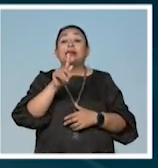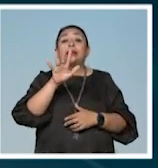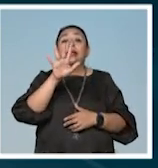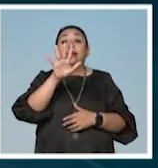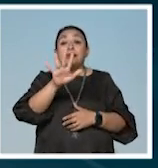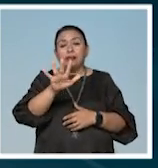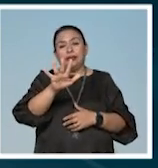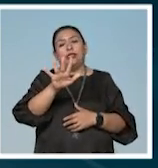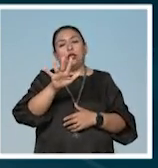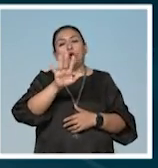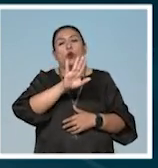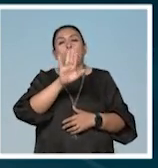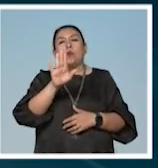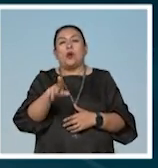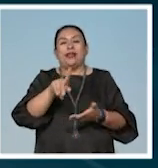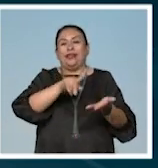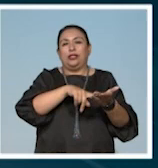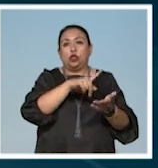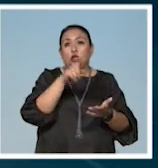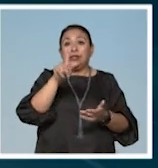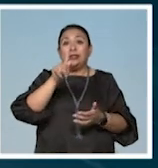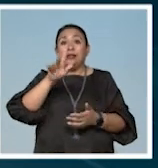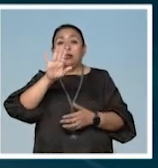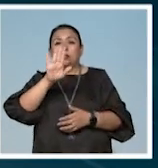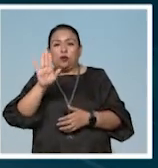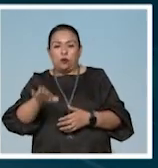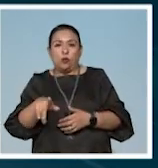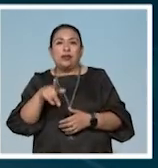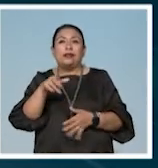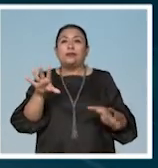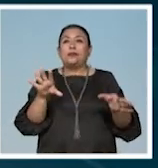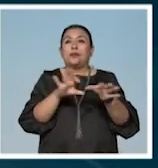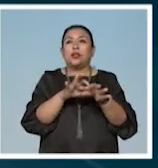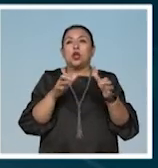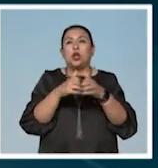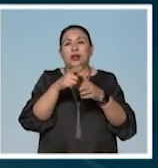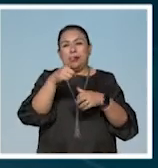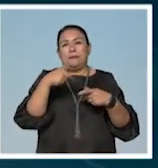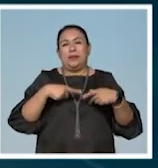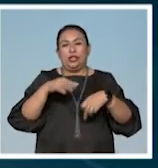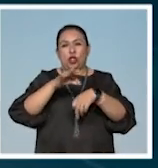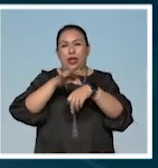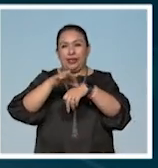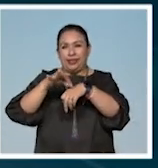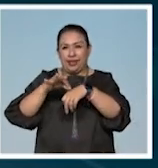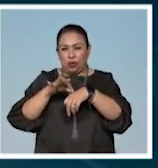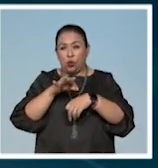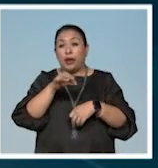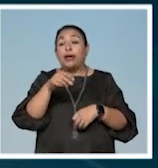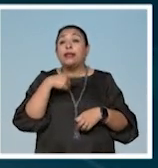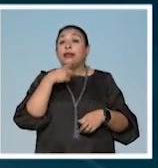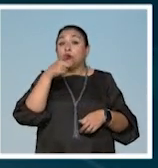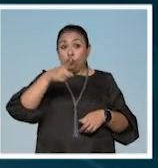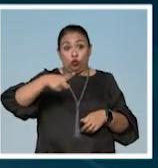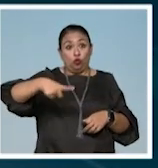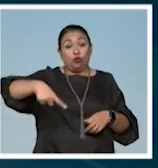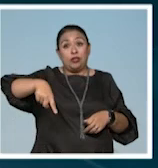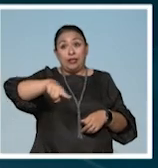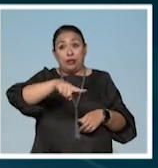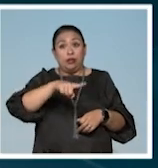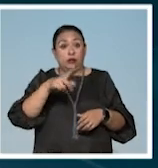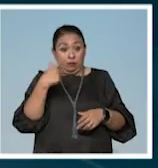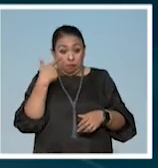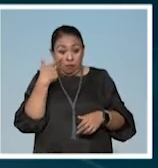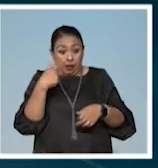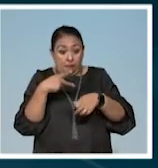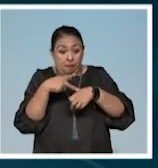de cada 100 muertes por esta causa. A partir de esta alianza que hicimos con los tatuadores, lo que les estamos diciendo es, ustedes están